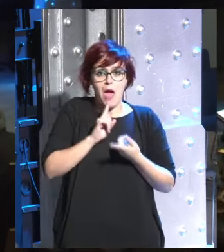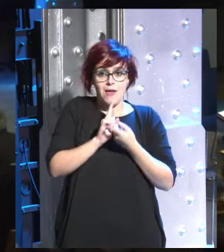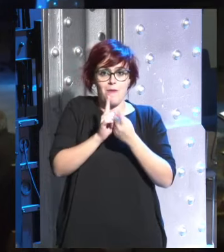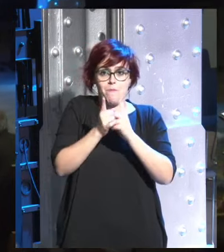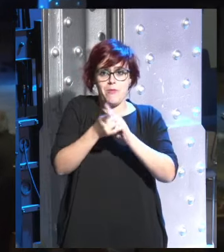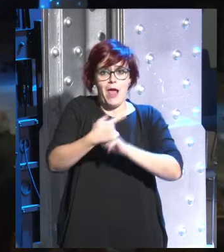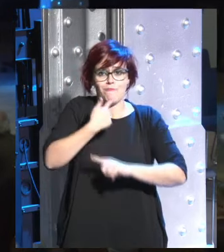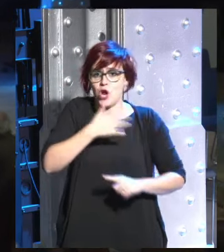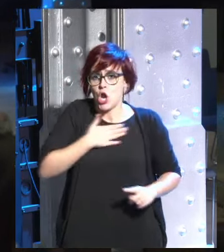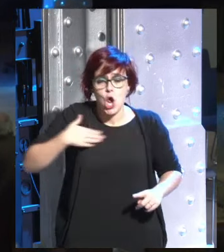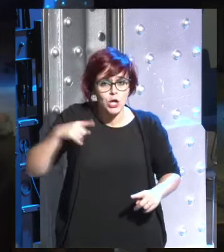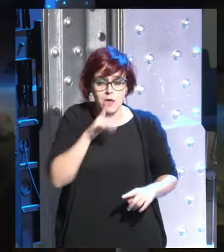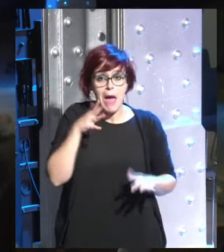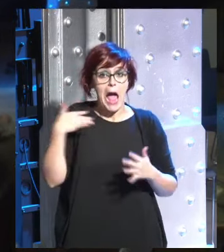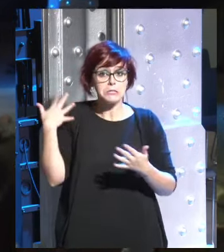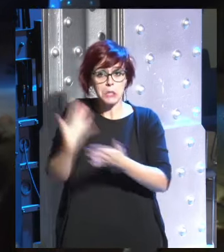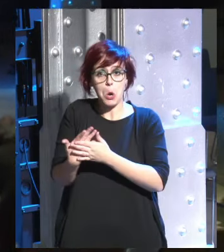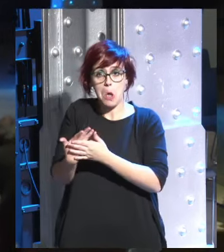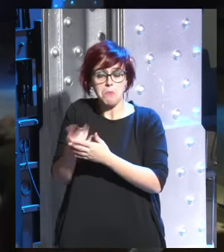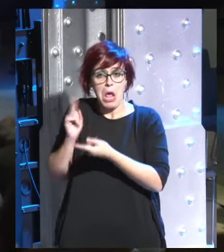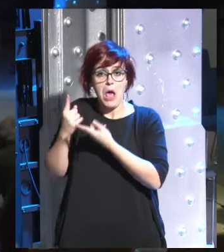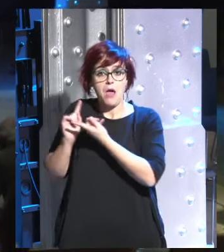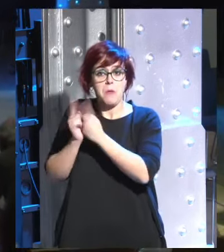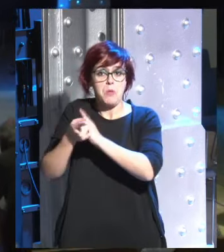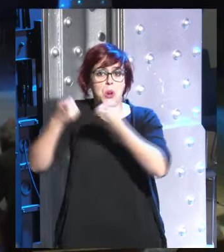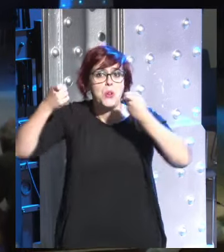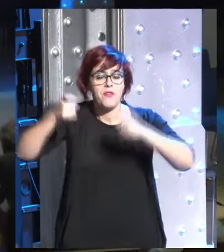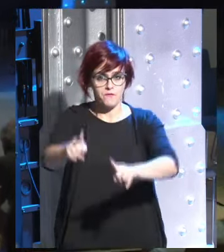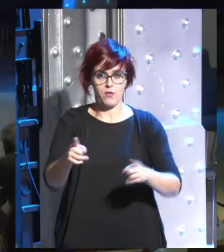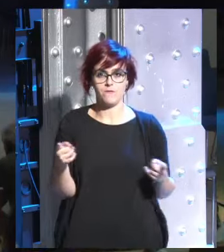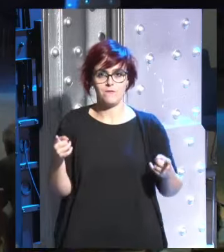hasta hoy no había que cambiar uno